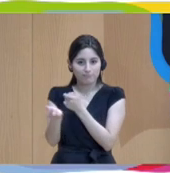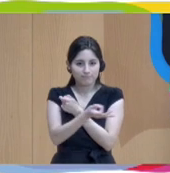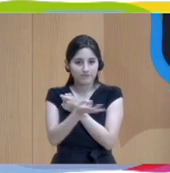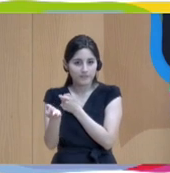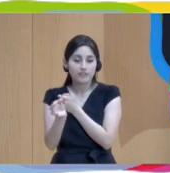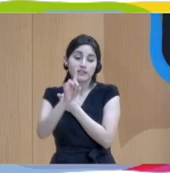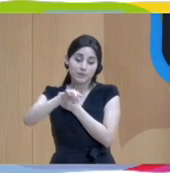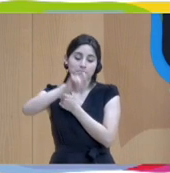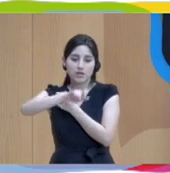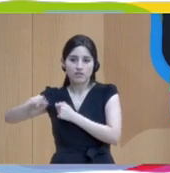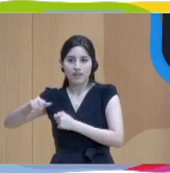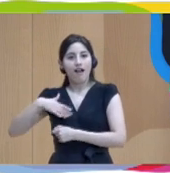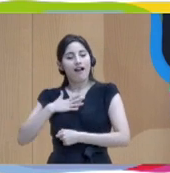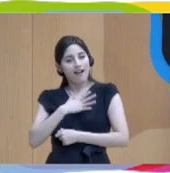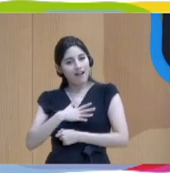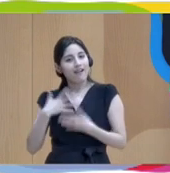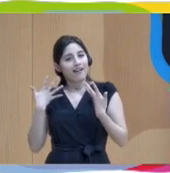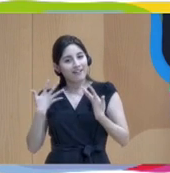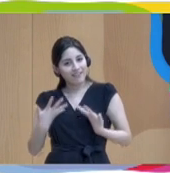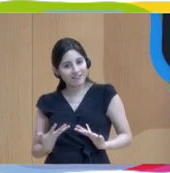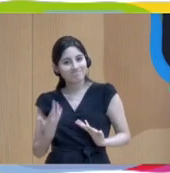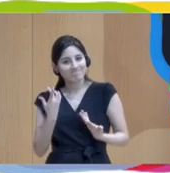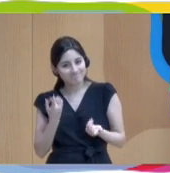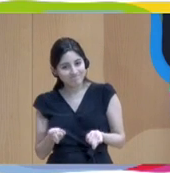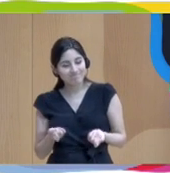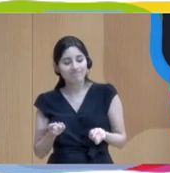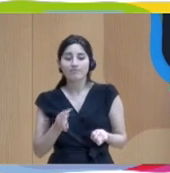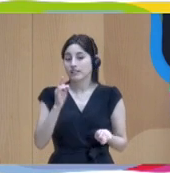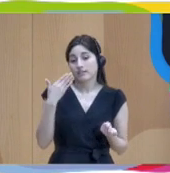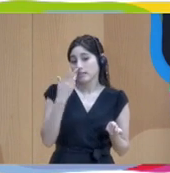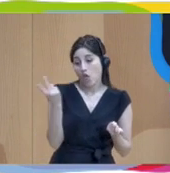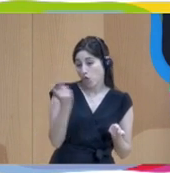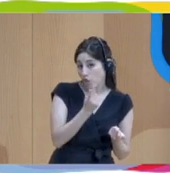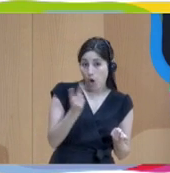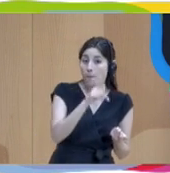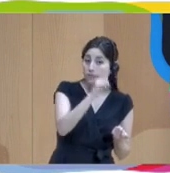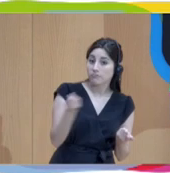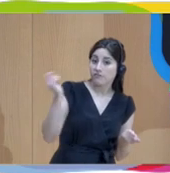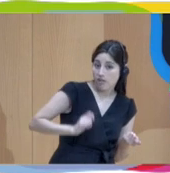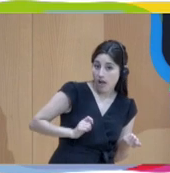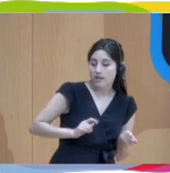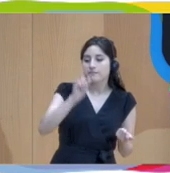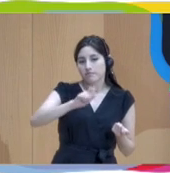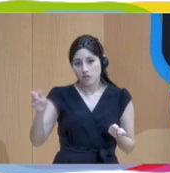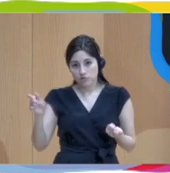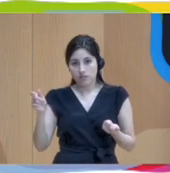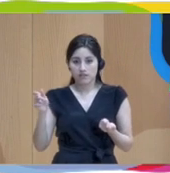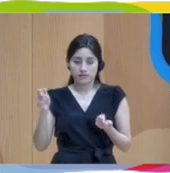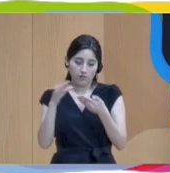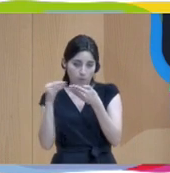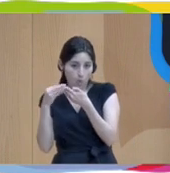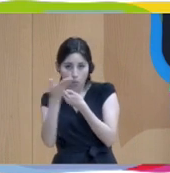las personas a las que atendemos y sobre todo también para los profesionales. Es un cambio estructural, pero también de